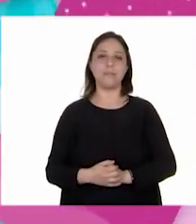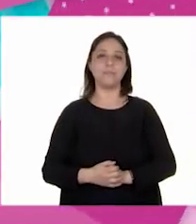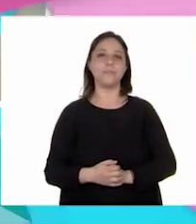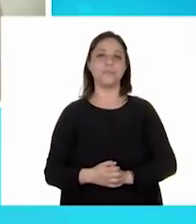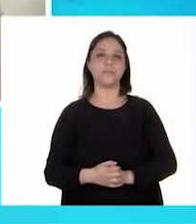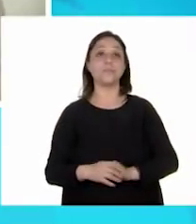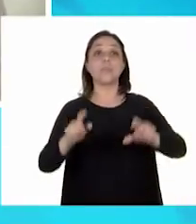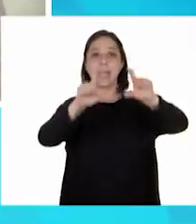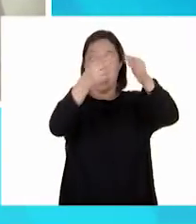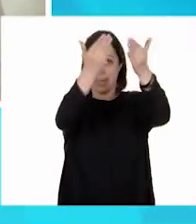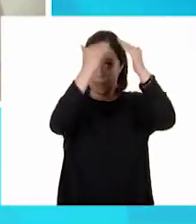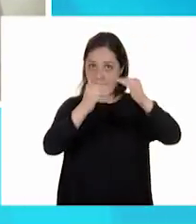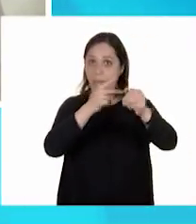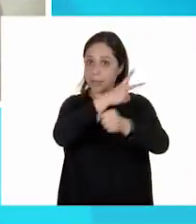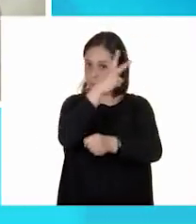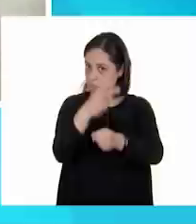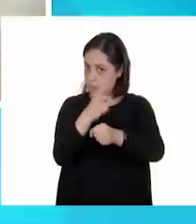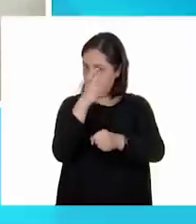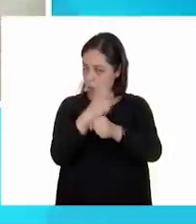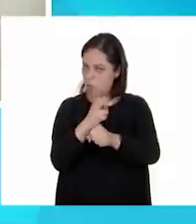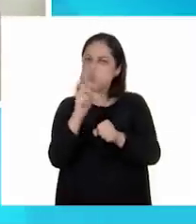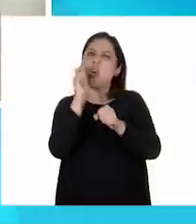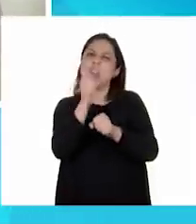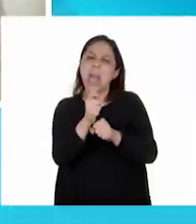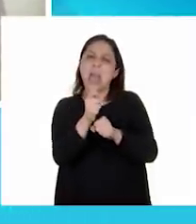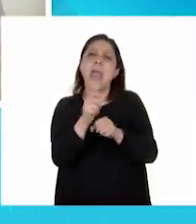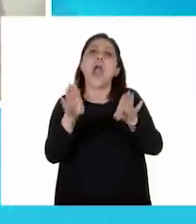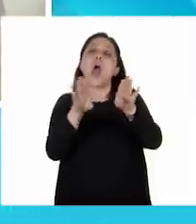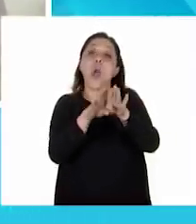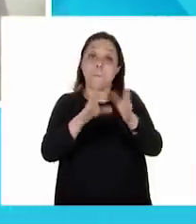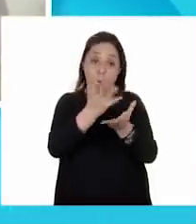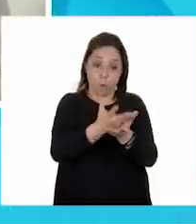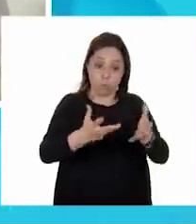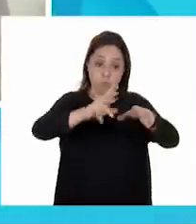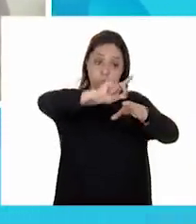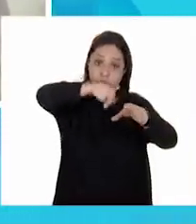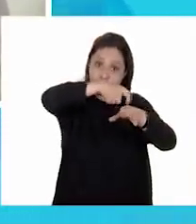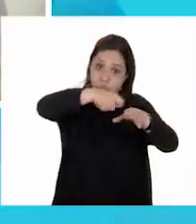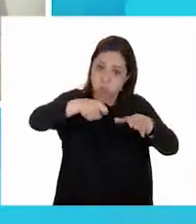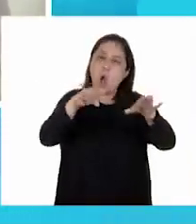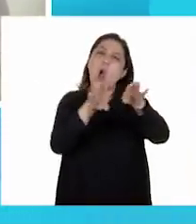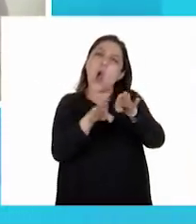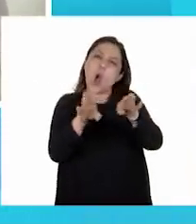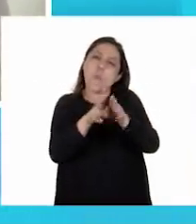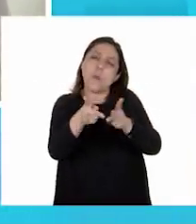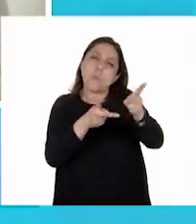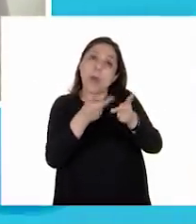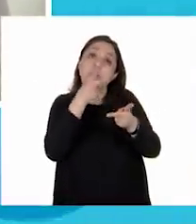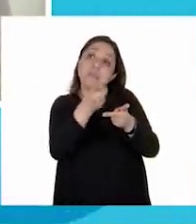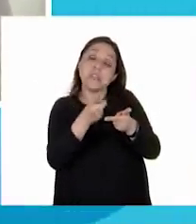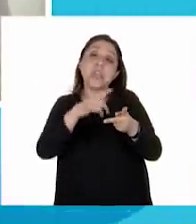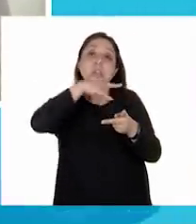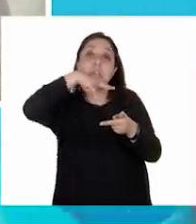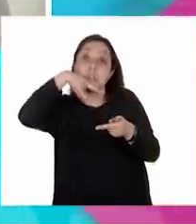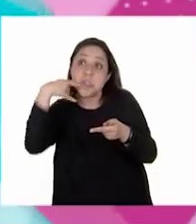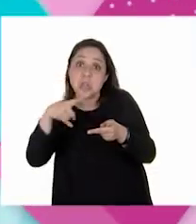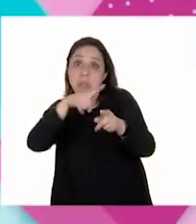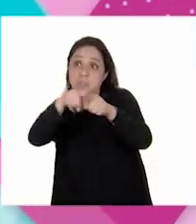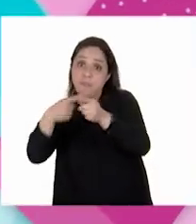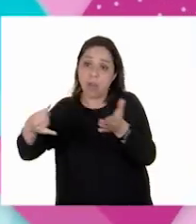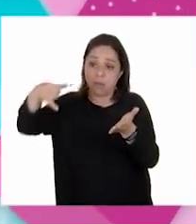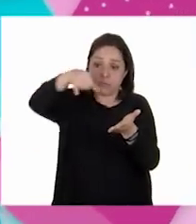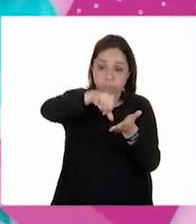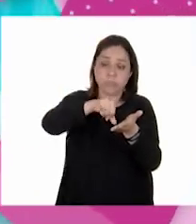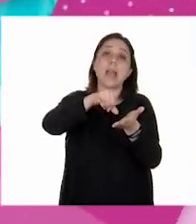En el segundo párrafo habla de cómo se prepara el michiote y dicen que es con una salsa de chiles envueltos en una hoja de